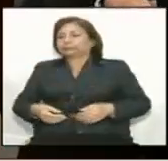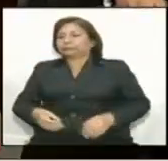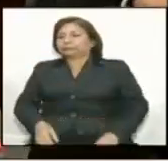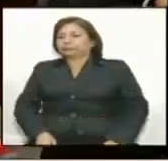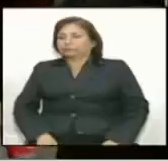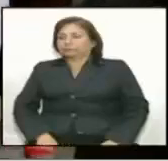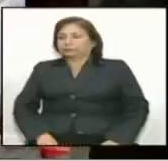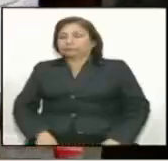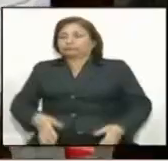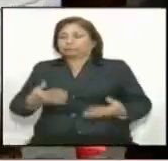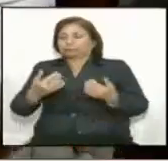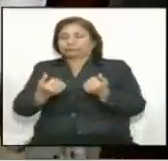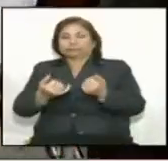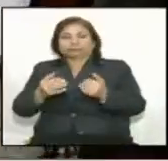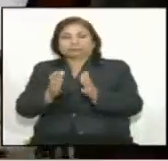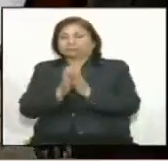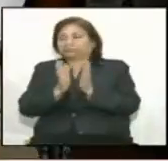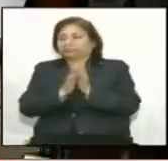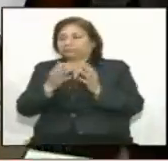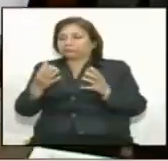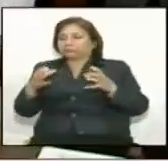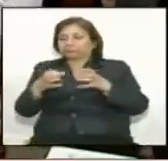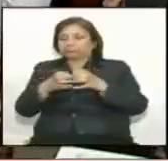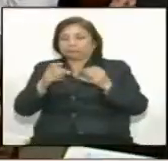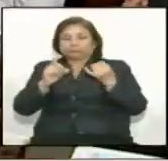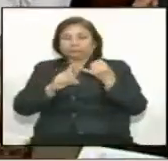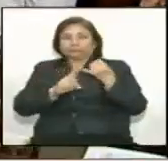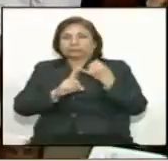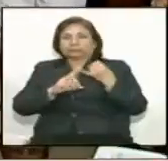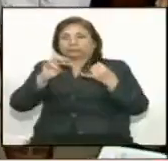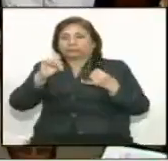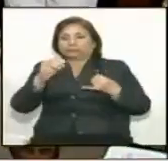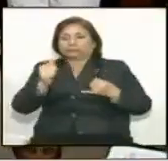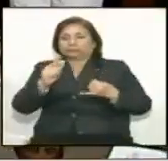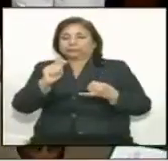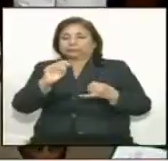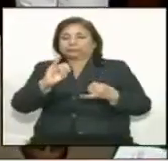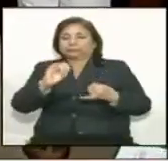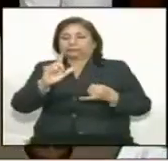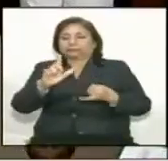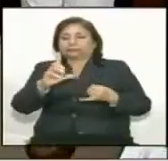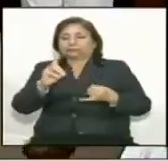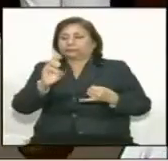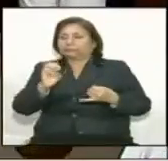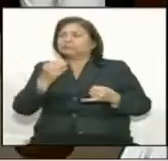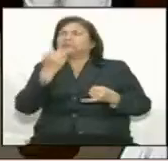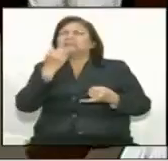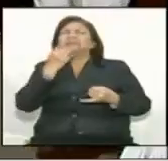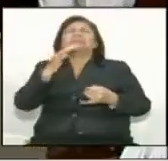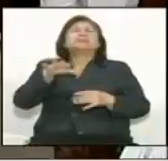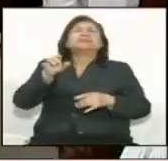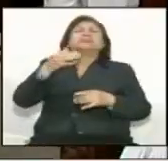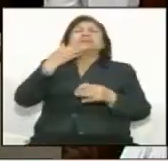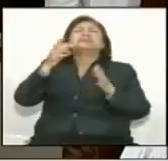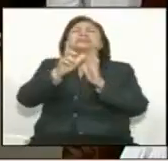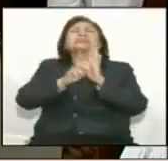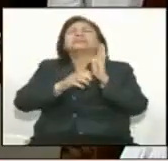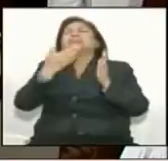lamentablemente una posición que no va con la calle. ¿Qué vaya bien a la lista número uno o al número dos? ¿Cómo? ¿Quién tendría mayor aprobación?